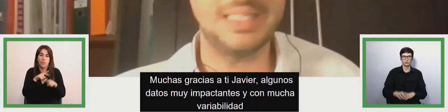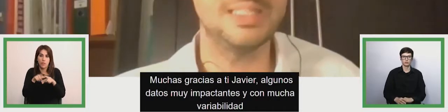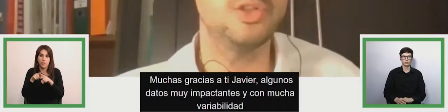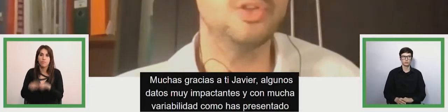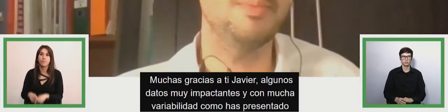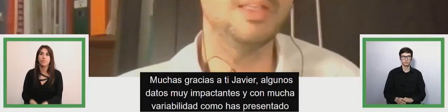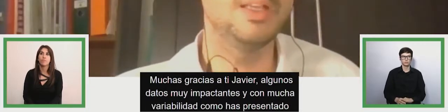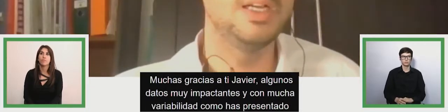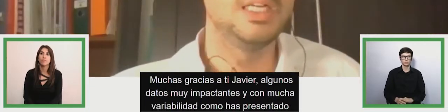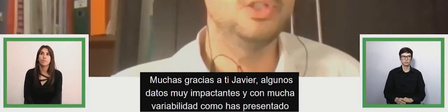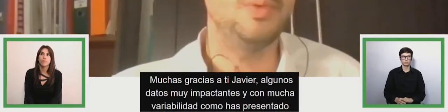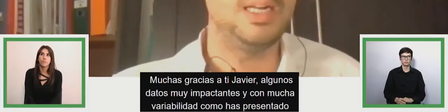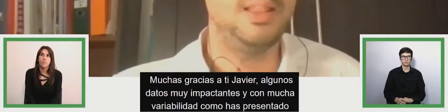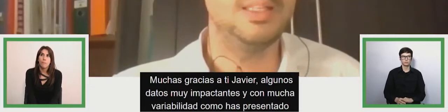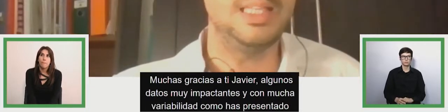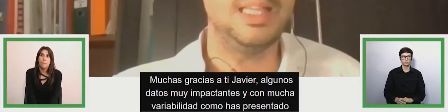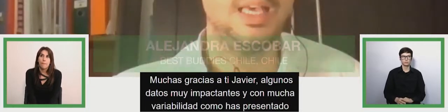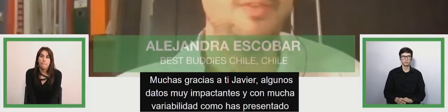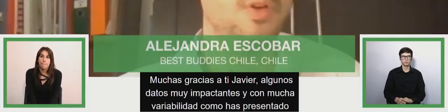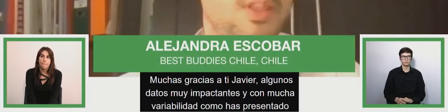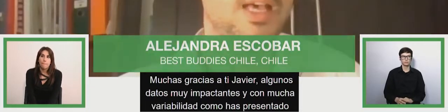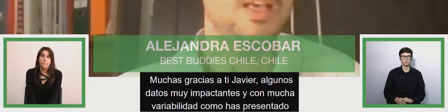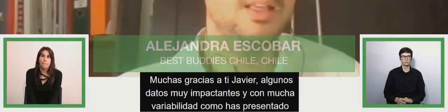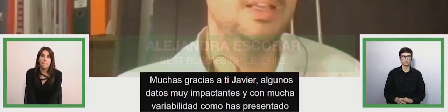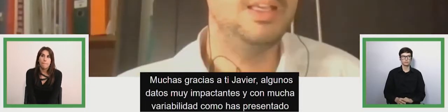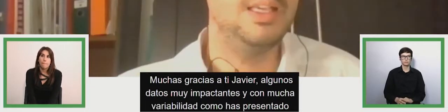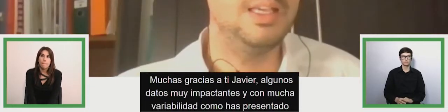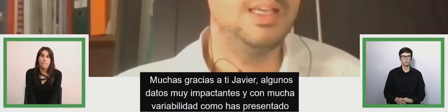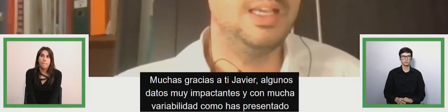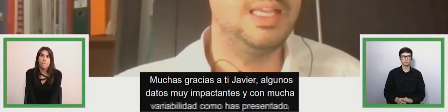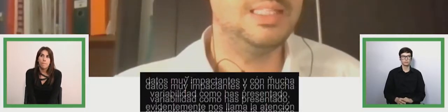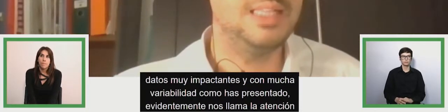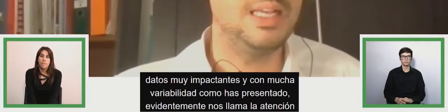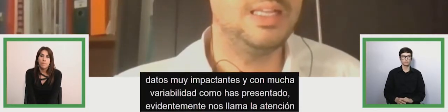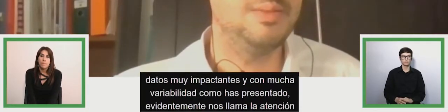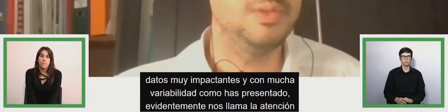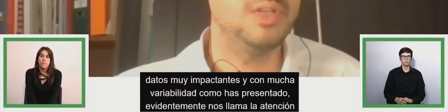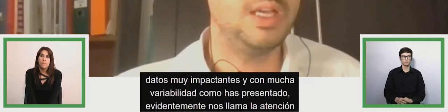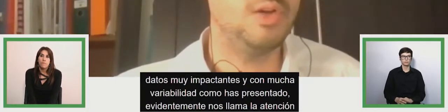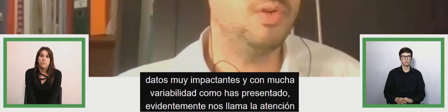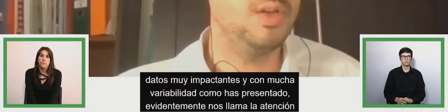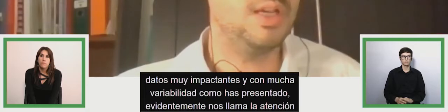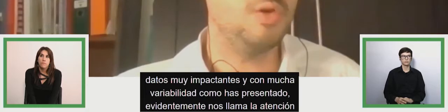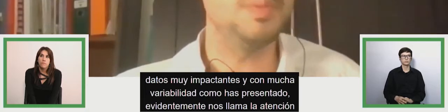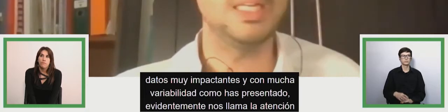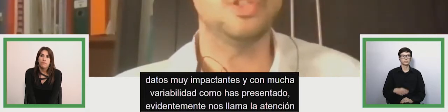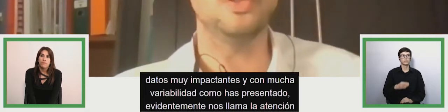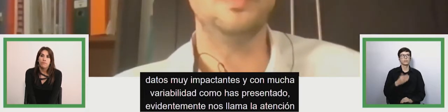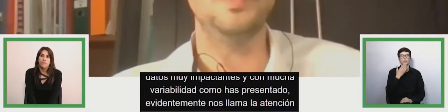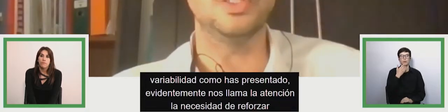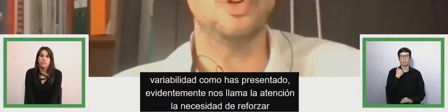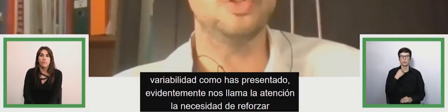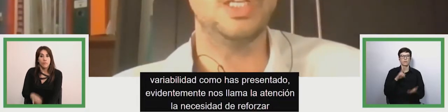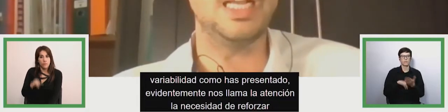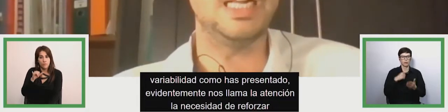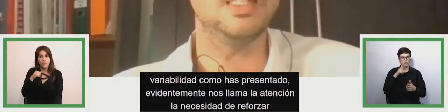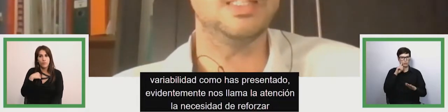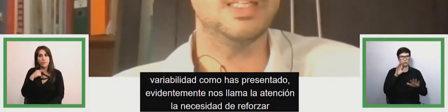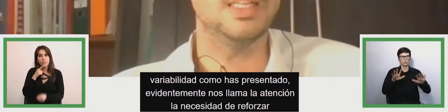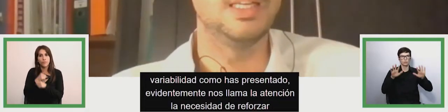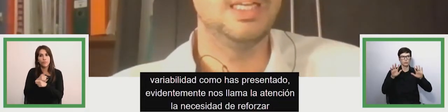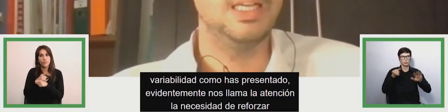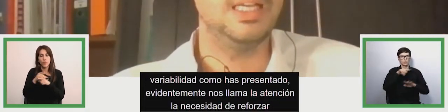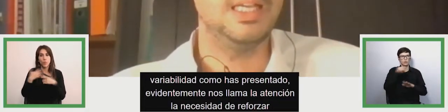llama la atención también sobre la necesidad de reforzar esta dimensión de recopilación, desglose y